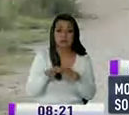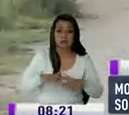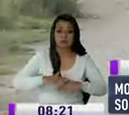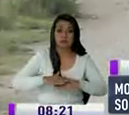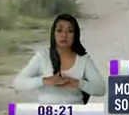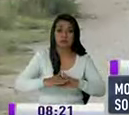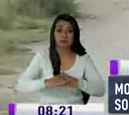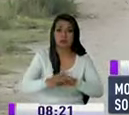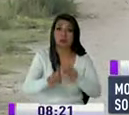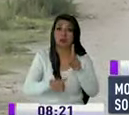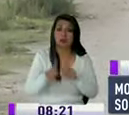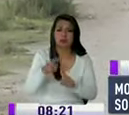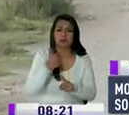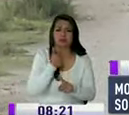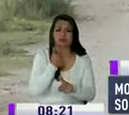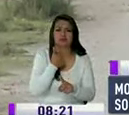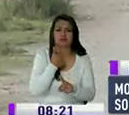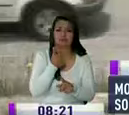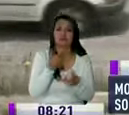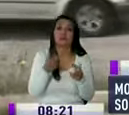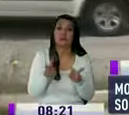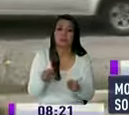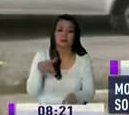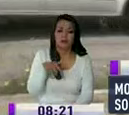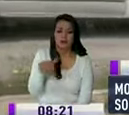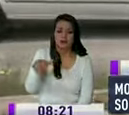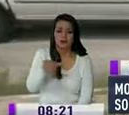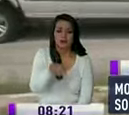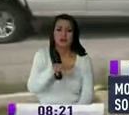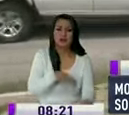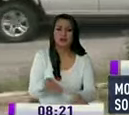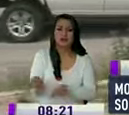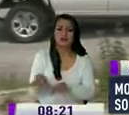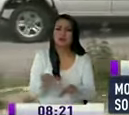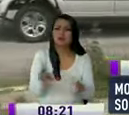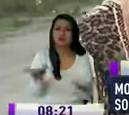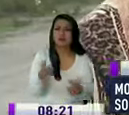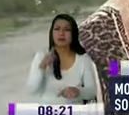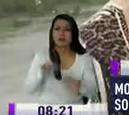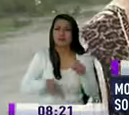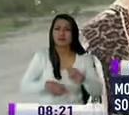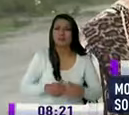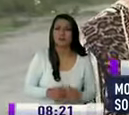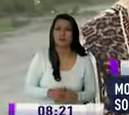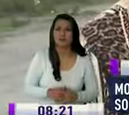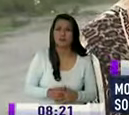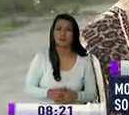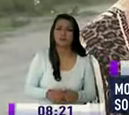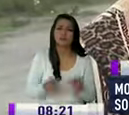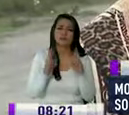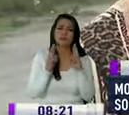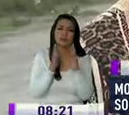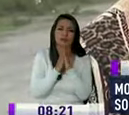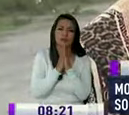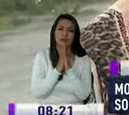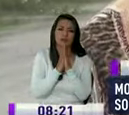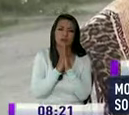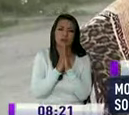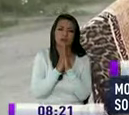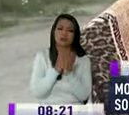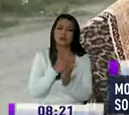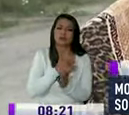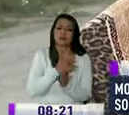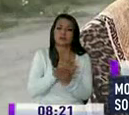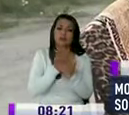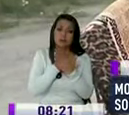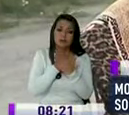han provocado severos accidentes y limitaciones para realizar sus actividades cotidianas esperemos que Dios toque los corazones y nos ayude lo